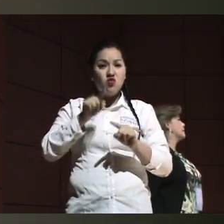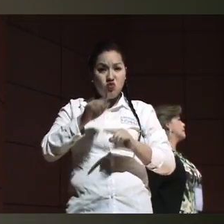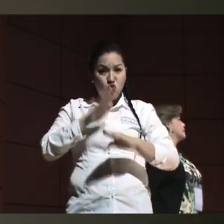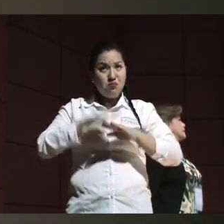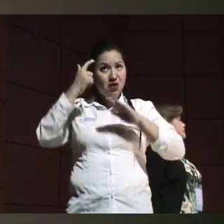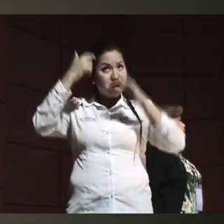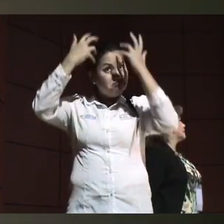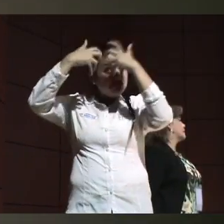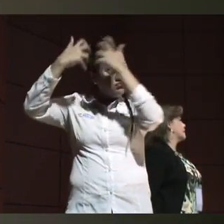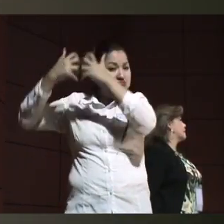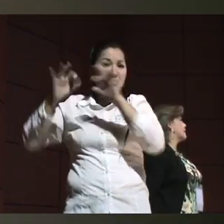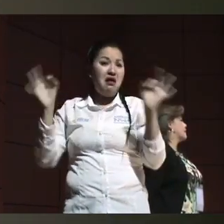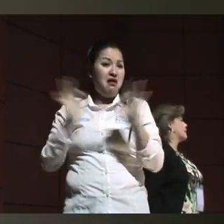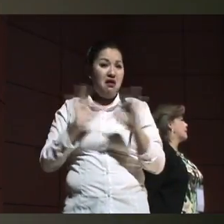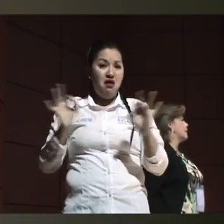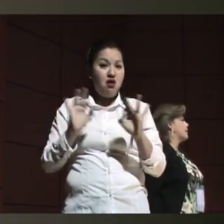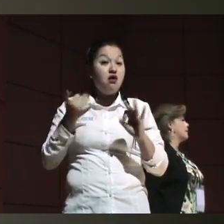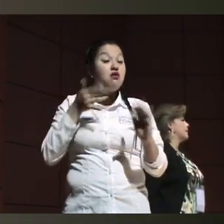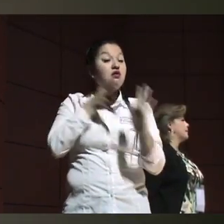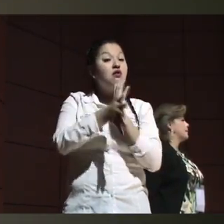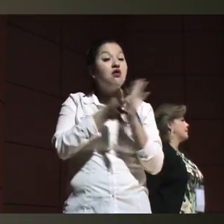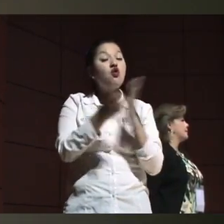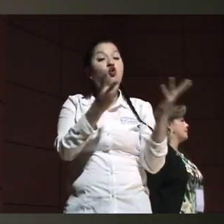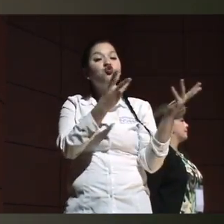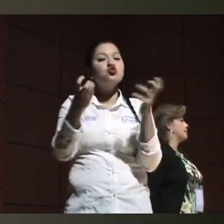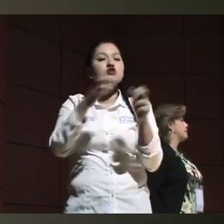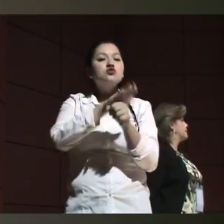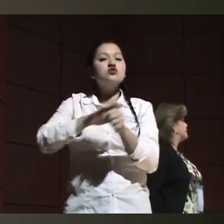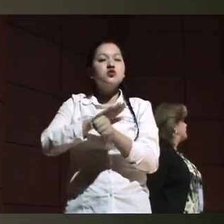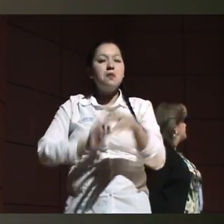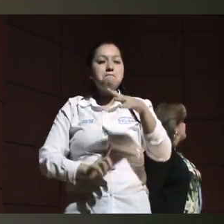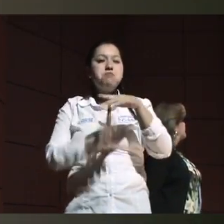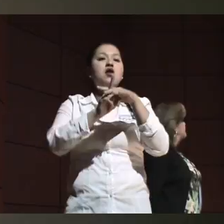Entonces, hablamos de 800 casos pensando que son muchos más.